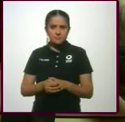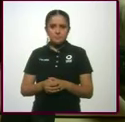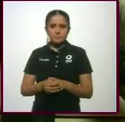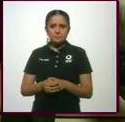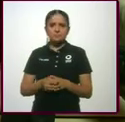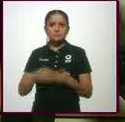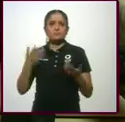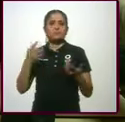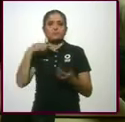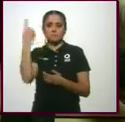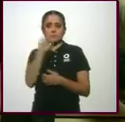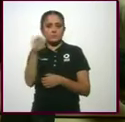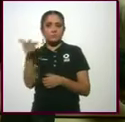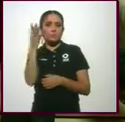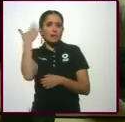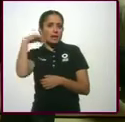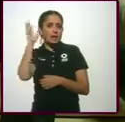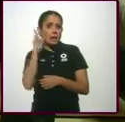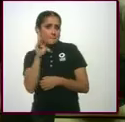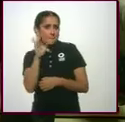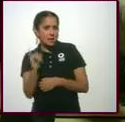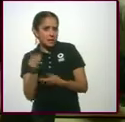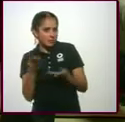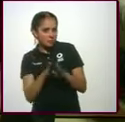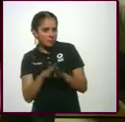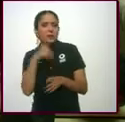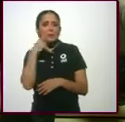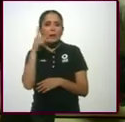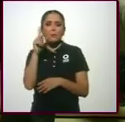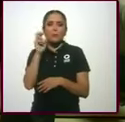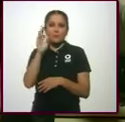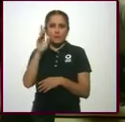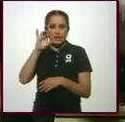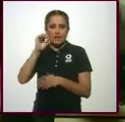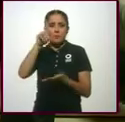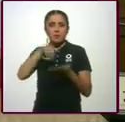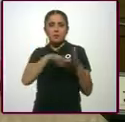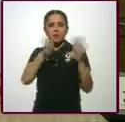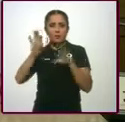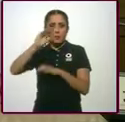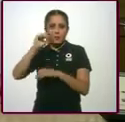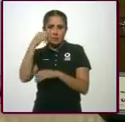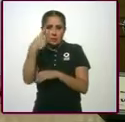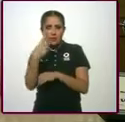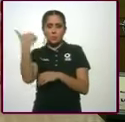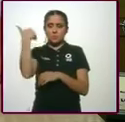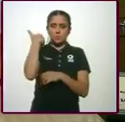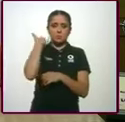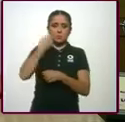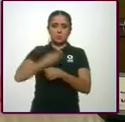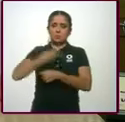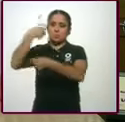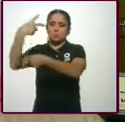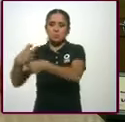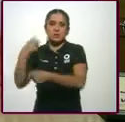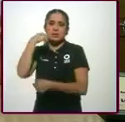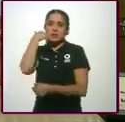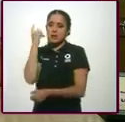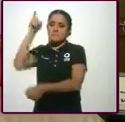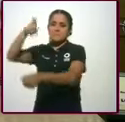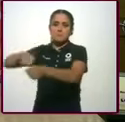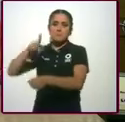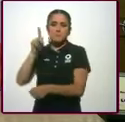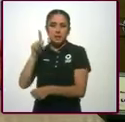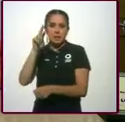Porfirio. todos eran del PRI. Sí, por eso. Pero Porfirio fue en el año del 91 a invitarnos a participar en el PRD